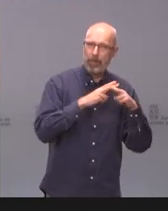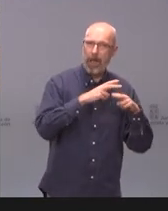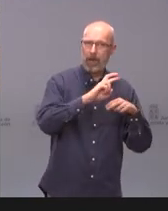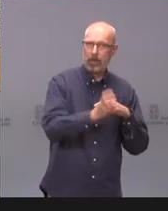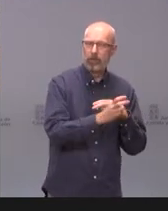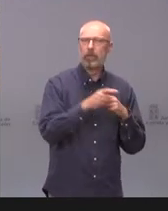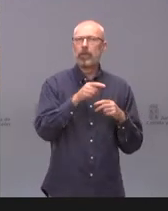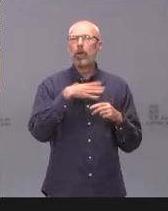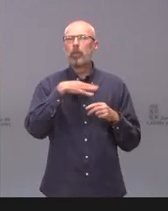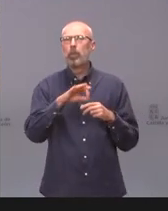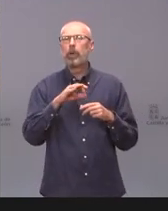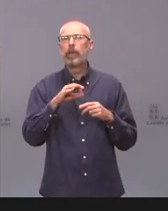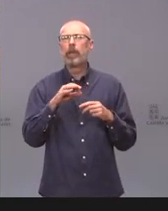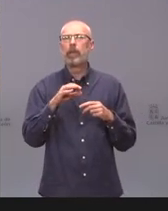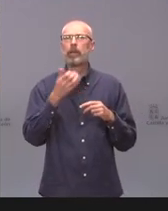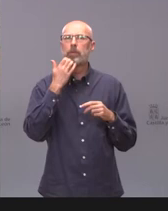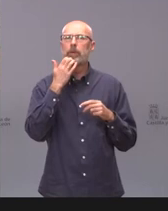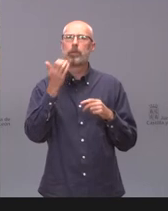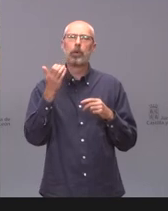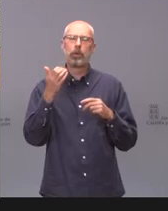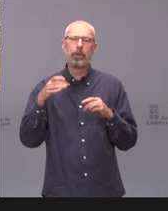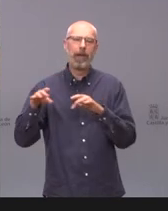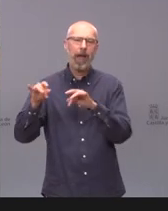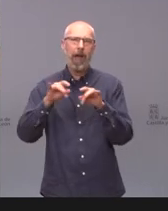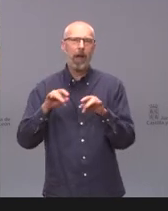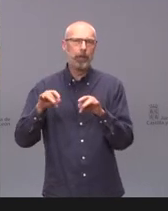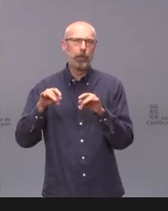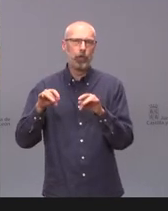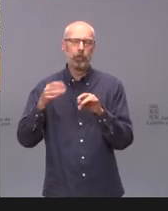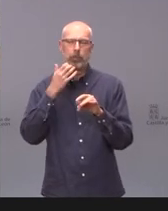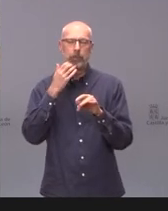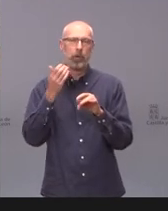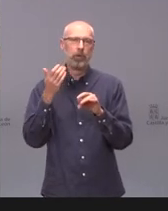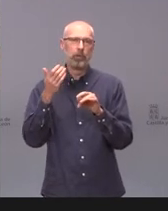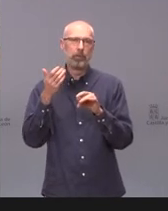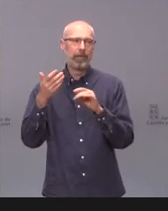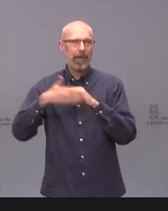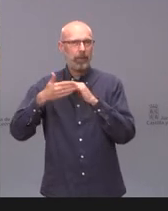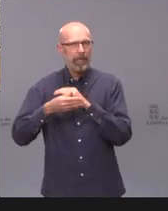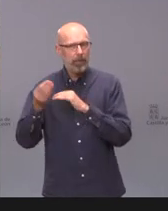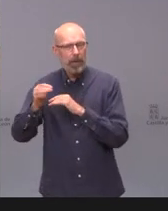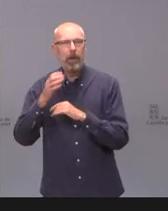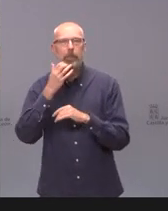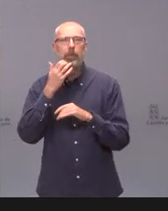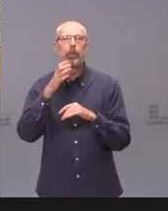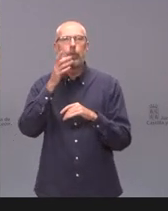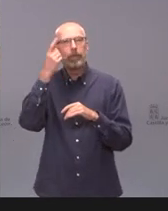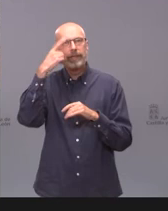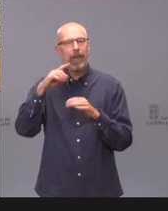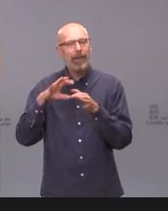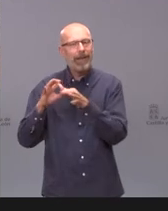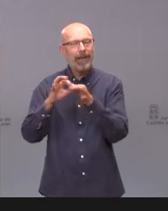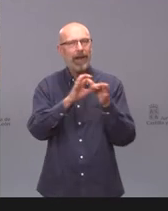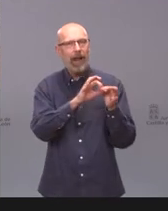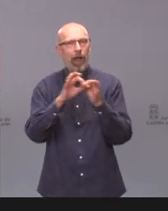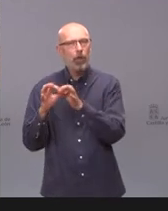algún otro ámbito territorial, como se utiliza en su día las zonas básicas de salud, teniendo en cuenta la interrelación que puede haber entre